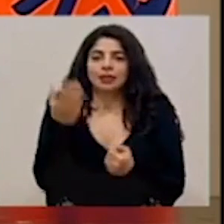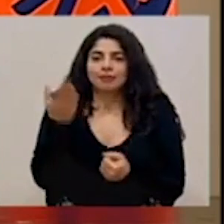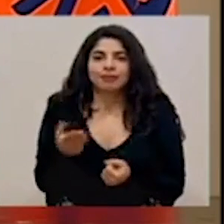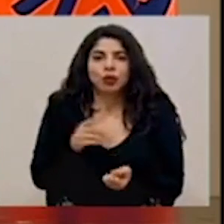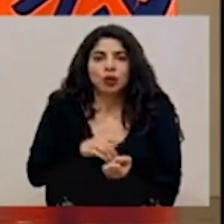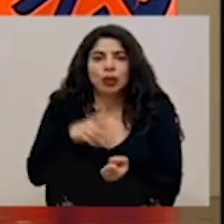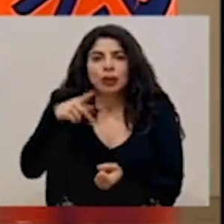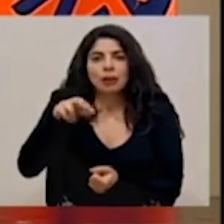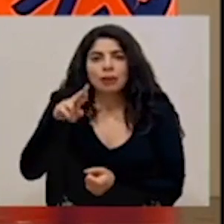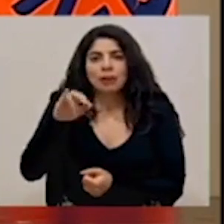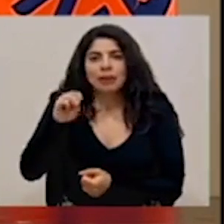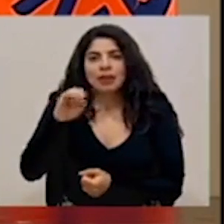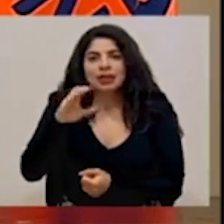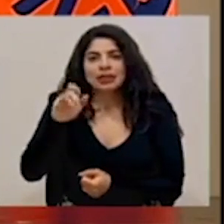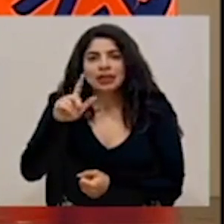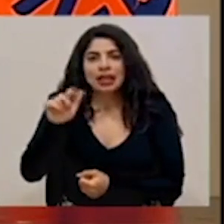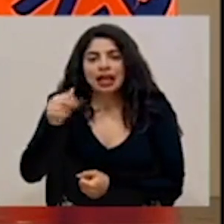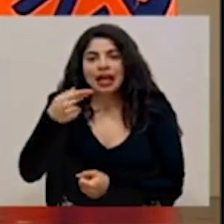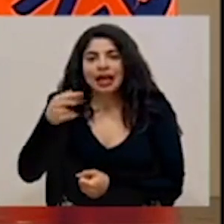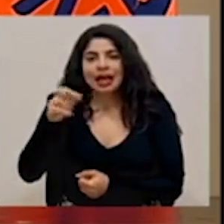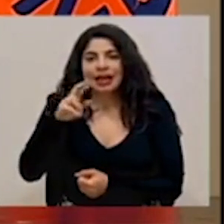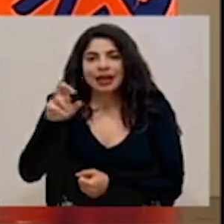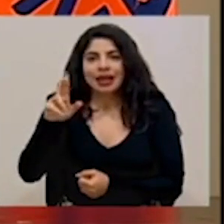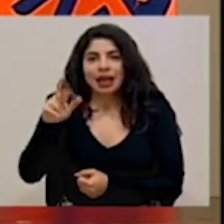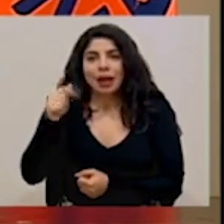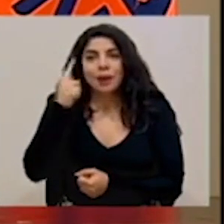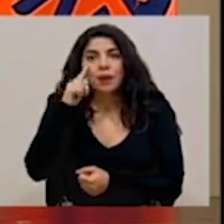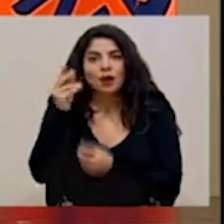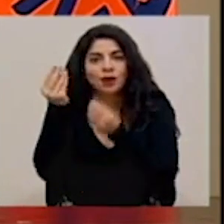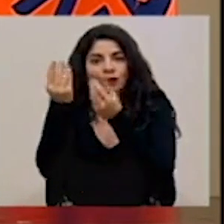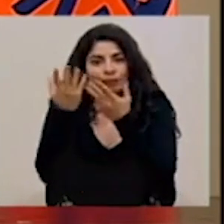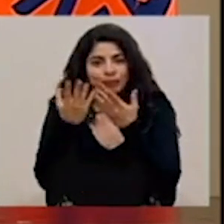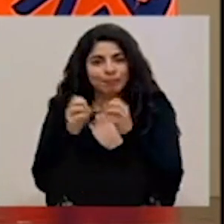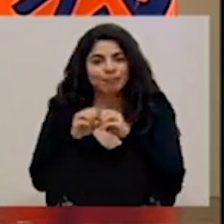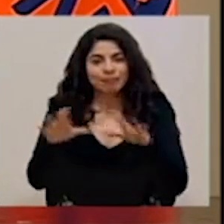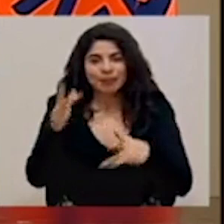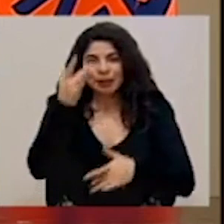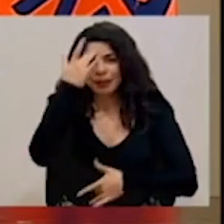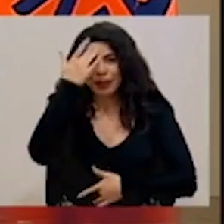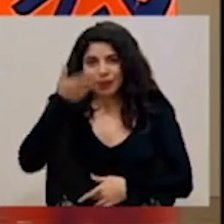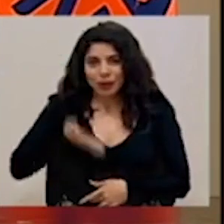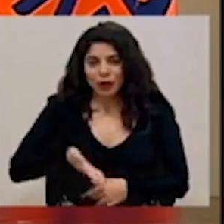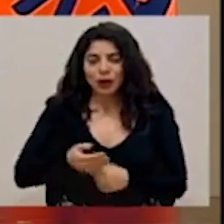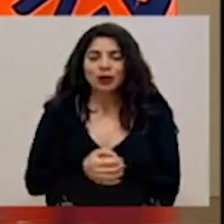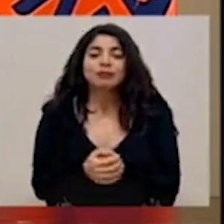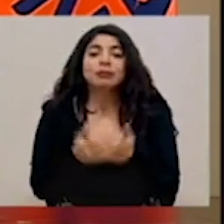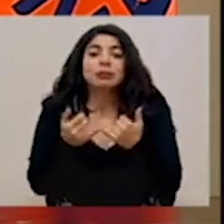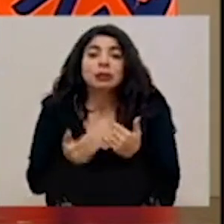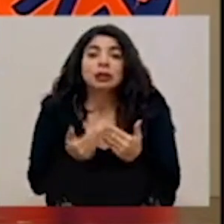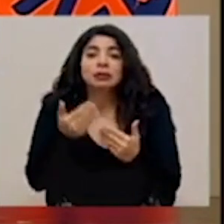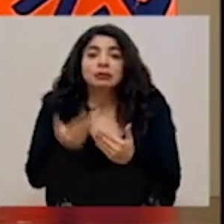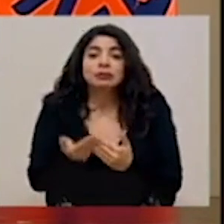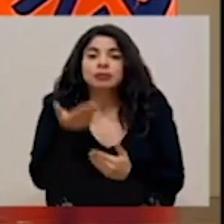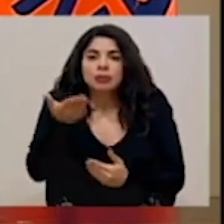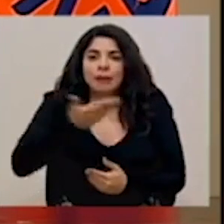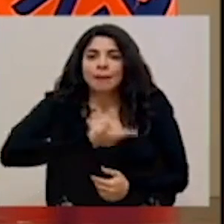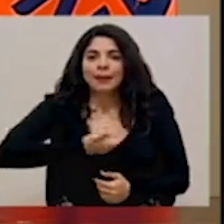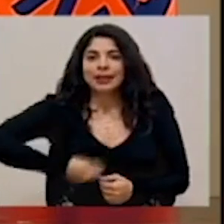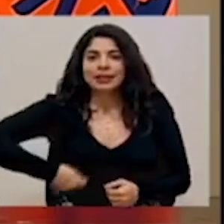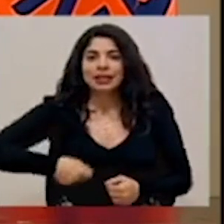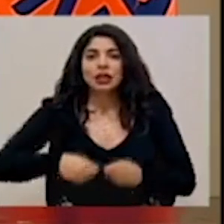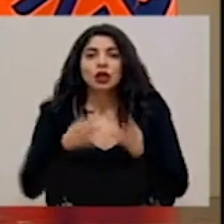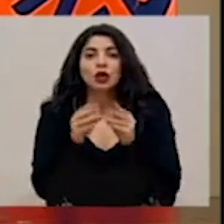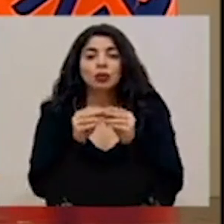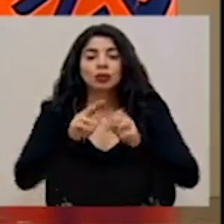doctora Priscila Herrera, por brindarnos el reporte epidemiológico para este día. A continuación, el presidente de la Comisión